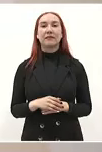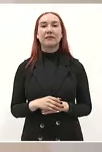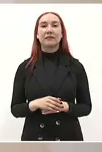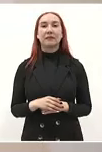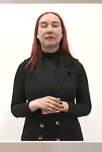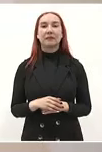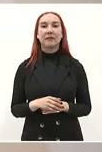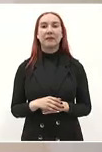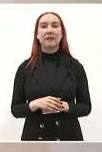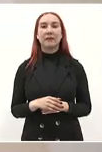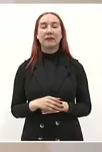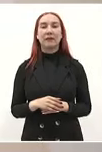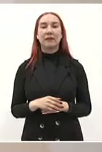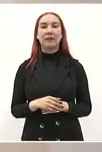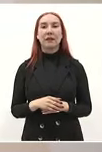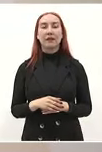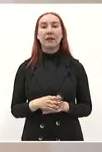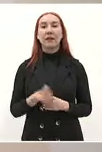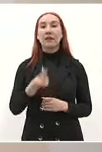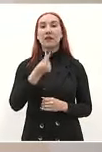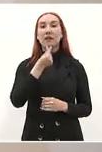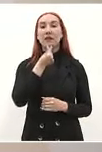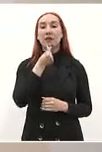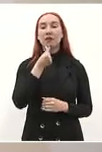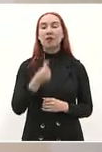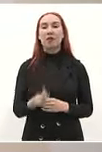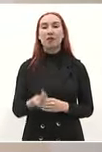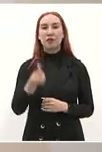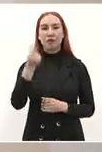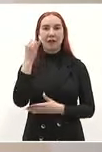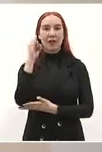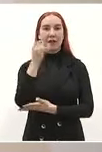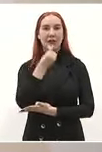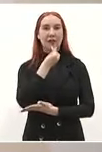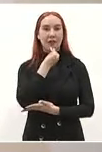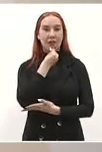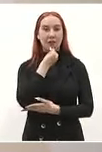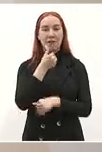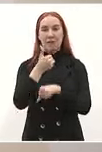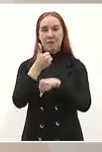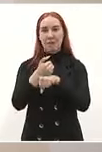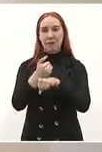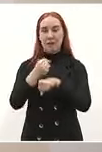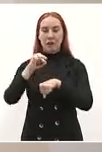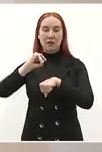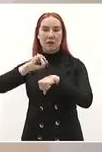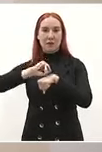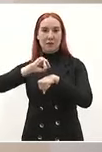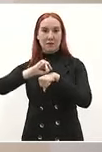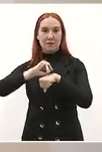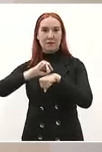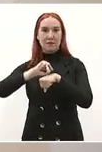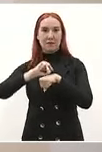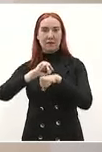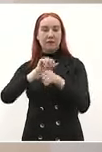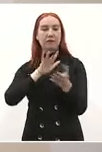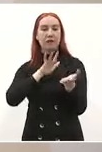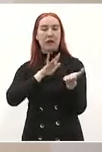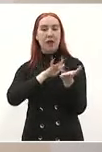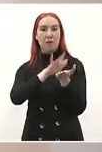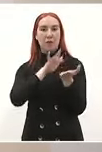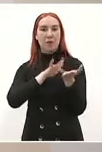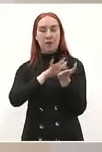las becas para preescolar primaria y secundaria y solo estaban